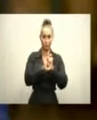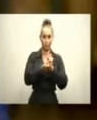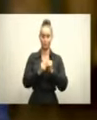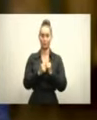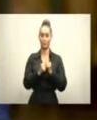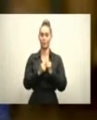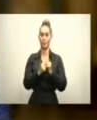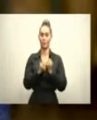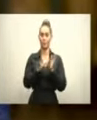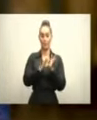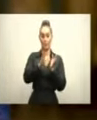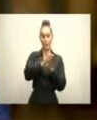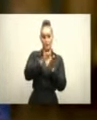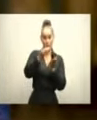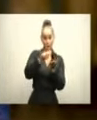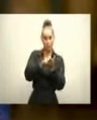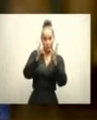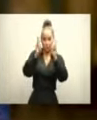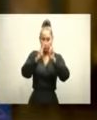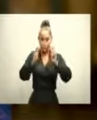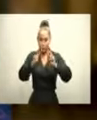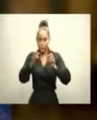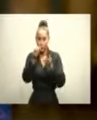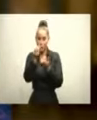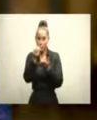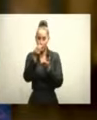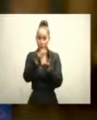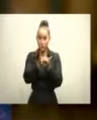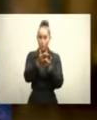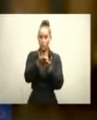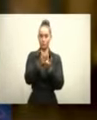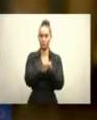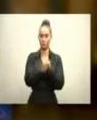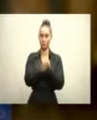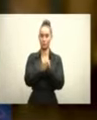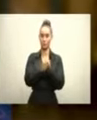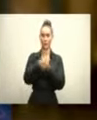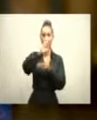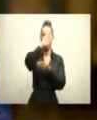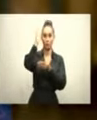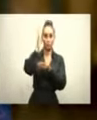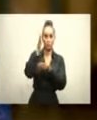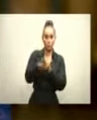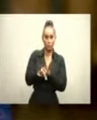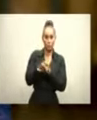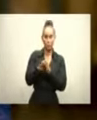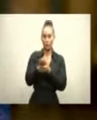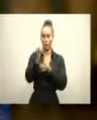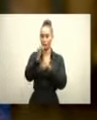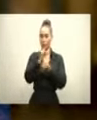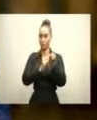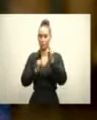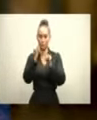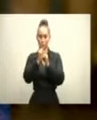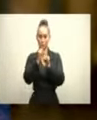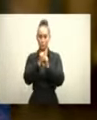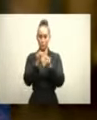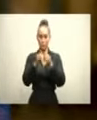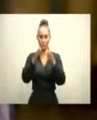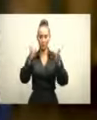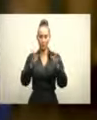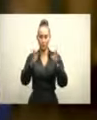Cuentas, responsable de auditar, nunca ha auditado a fondo ni en serio a ninguna entidad pública.